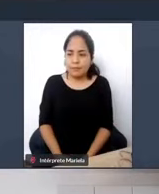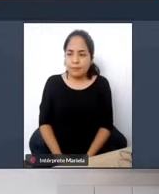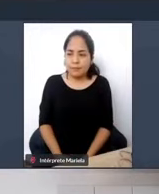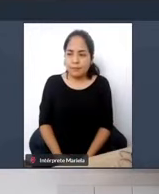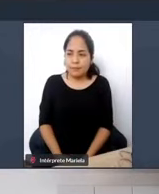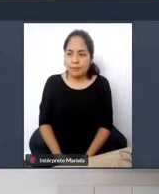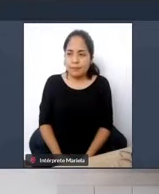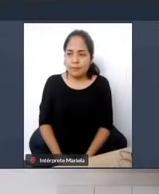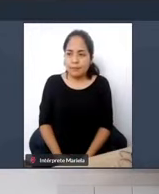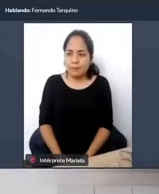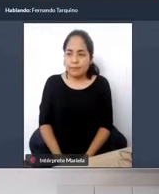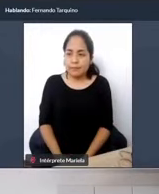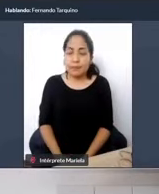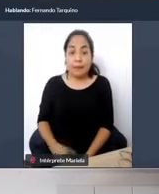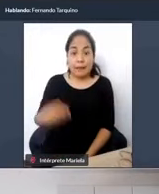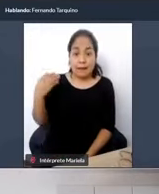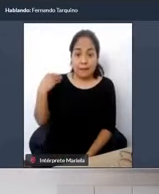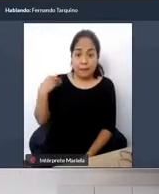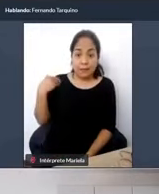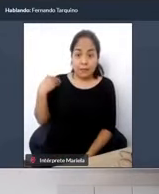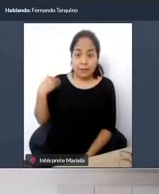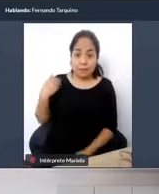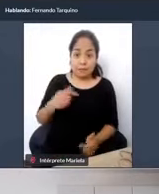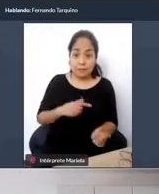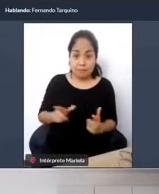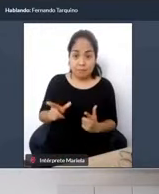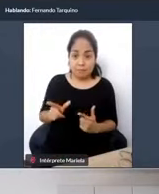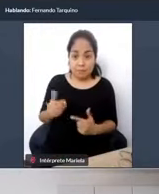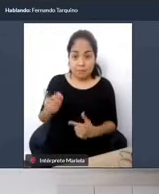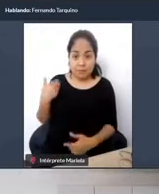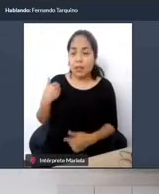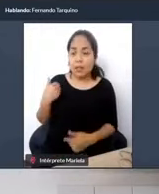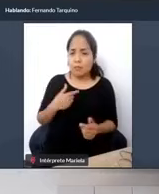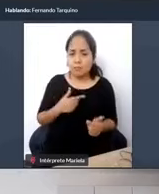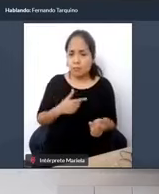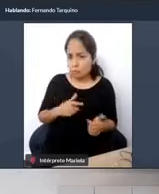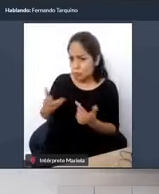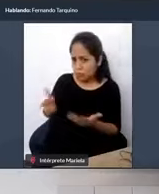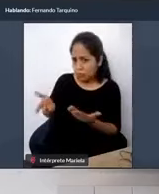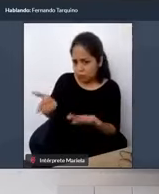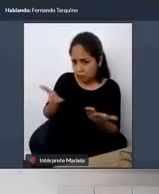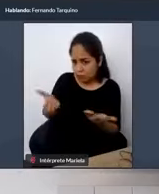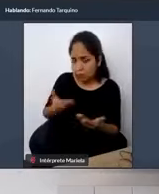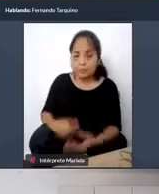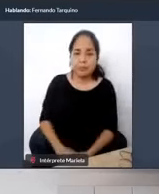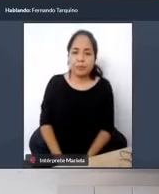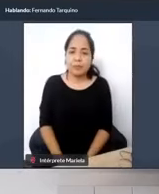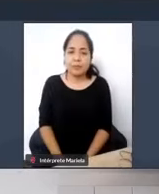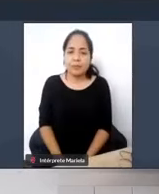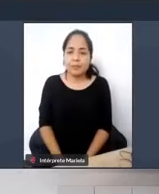usted me dice cuando tenga ya la imagen ya está la imagen puesta a ver por favor adelante